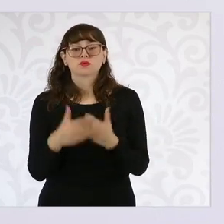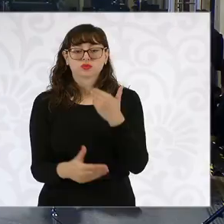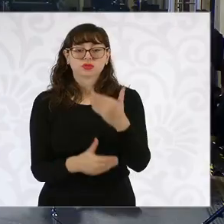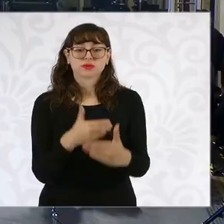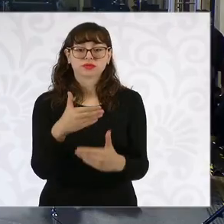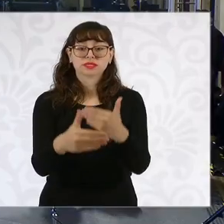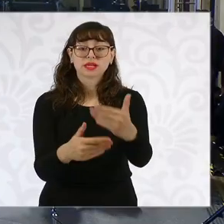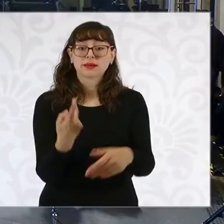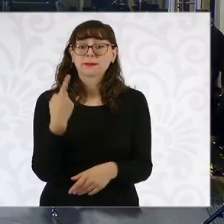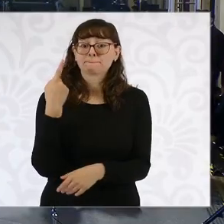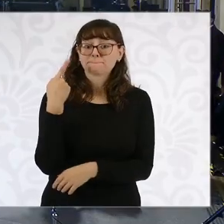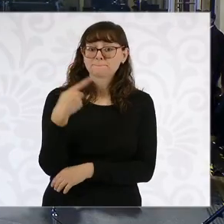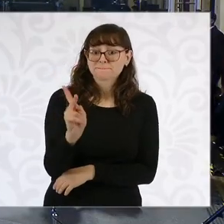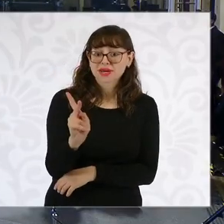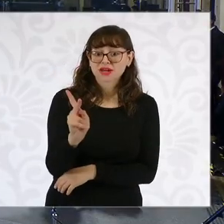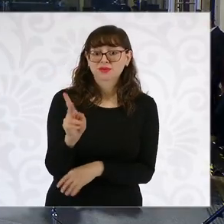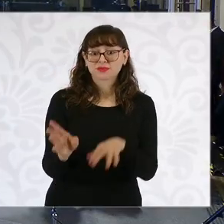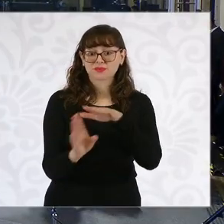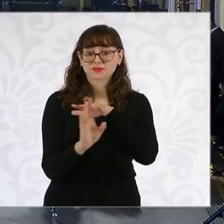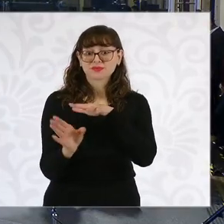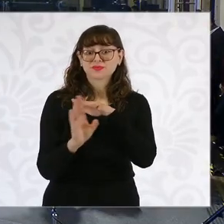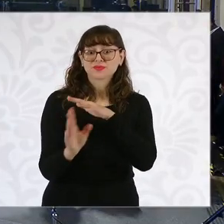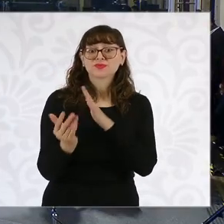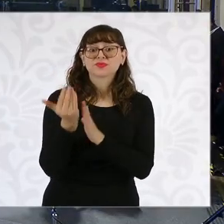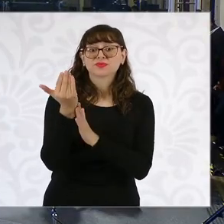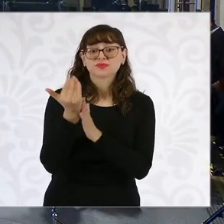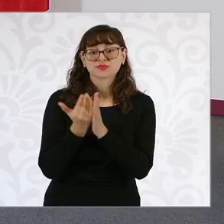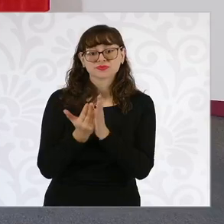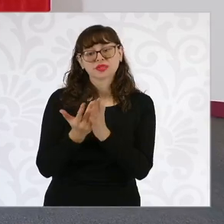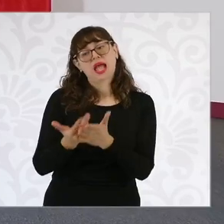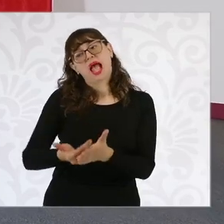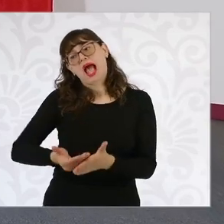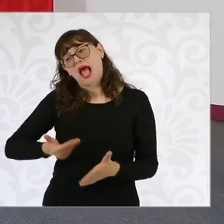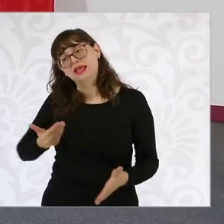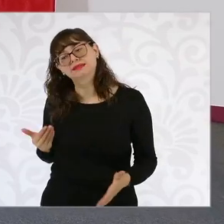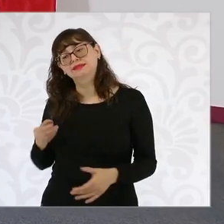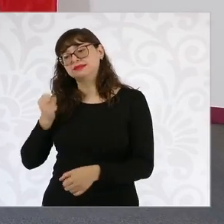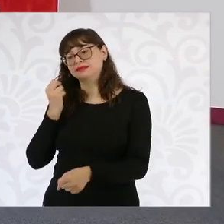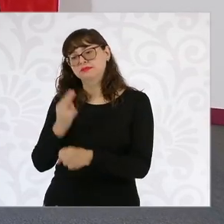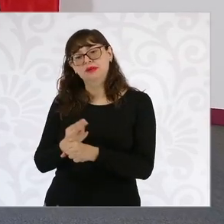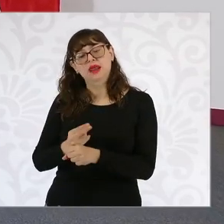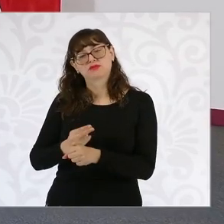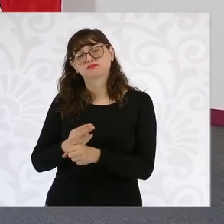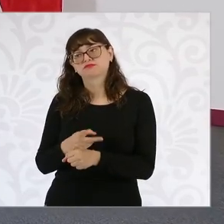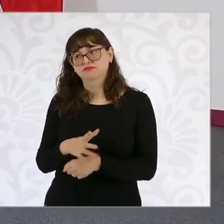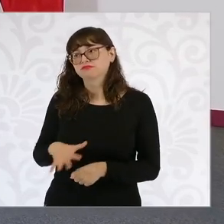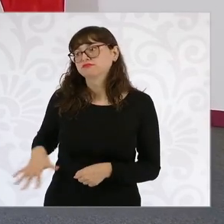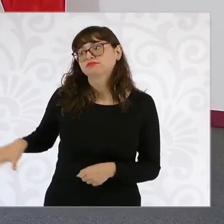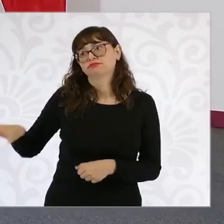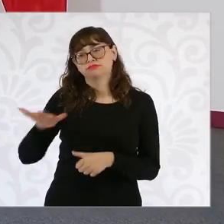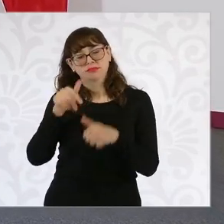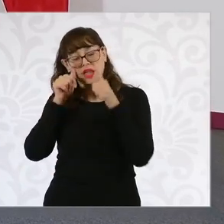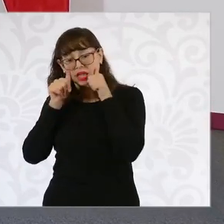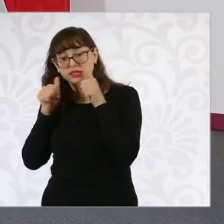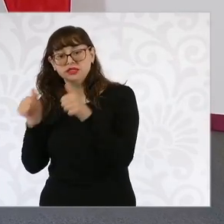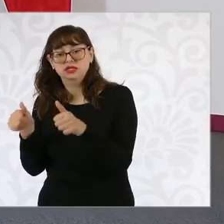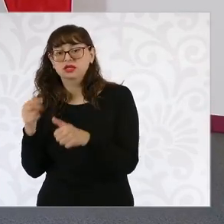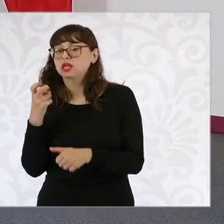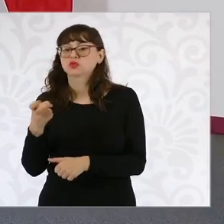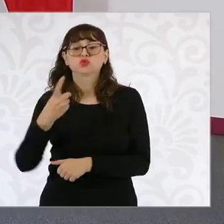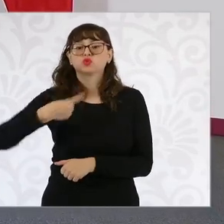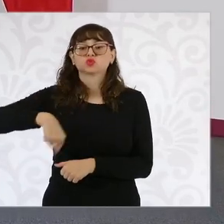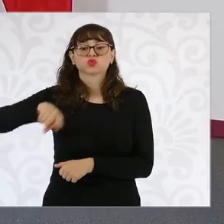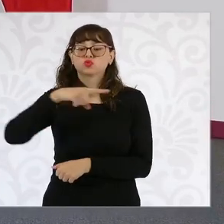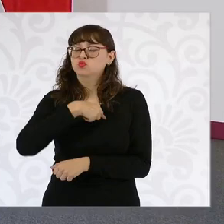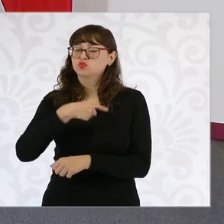para disminuir la migración, atención a las causas. Y esa siempre va a ser nuestra narrativa, nuestra